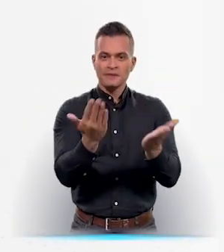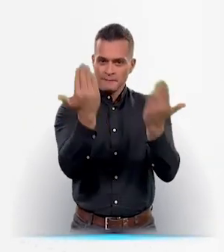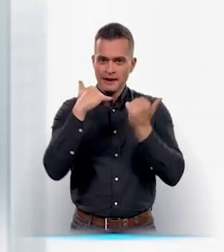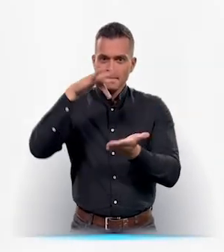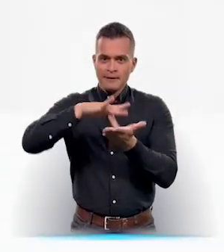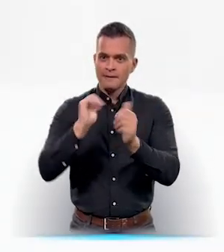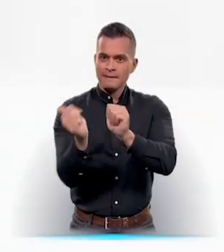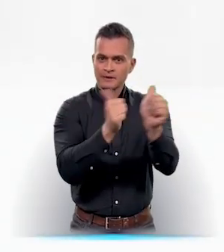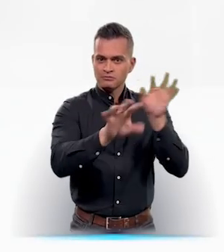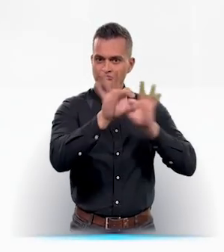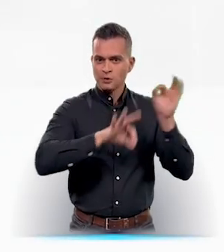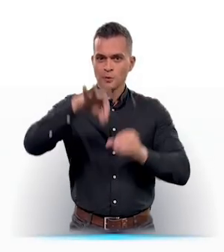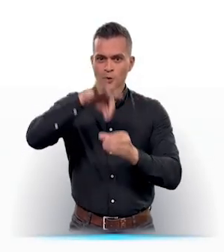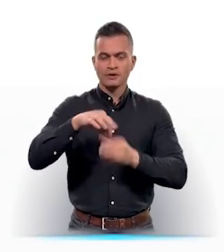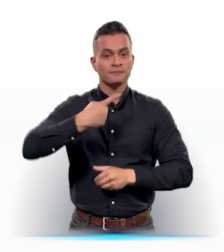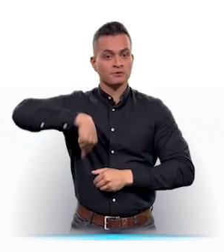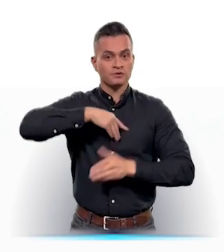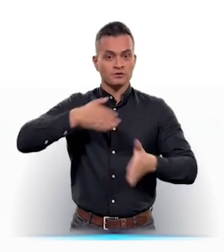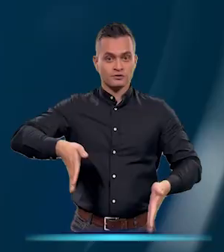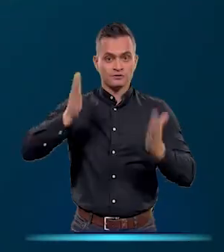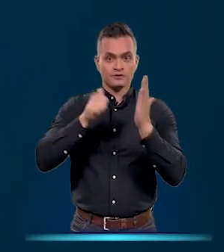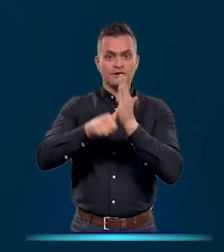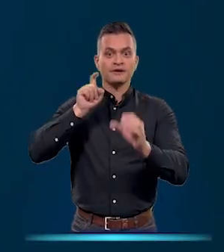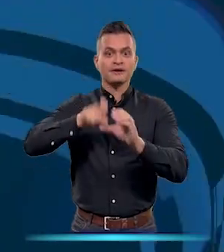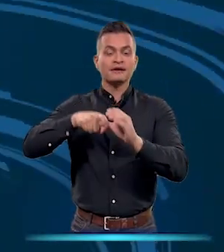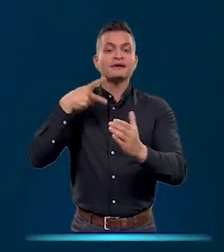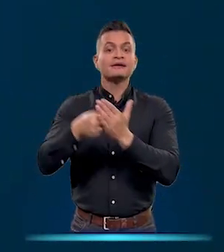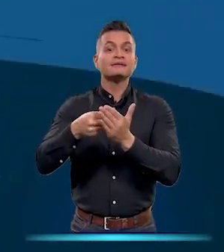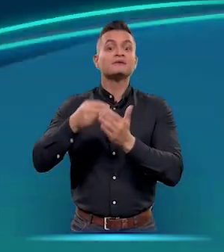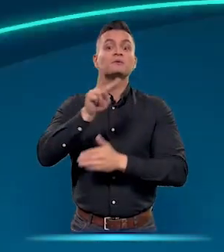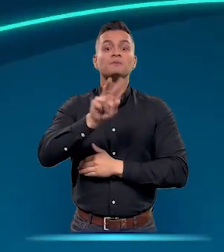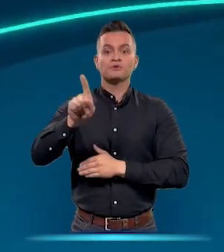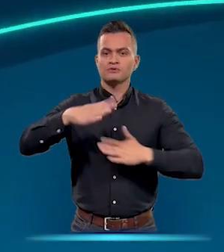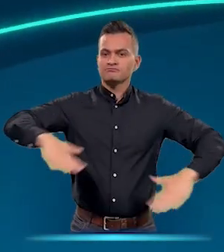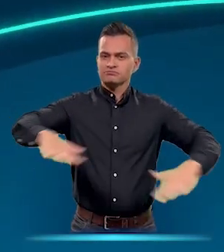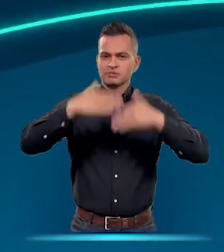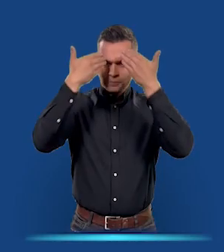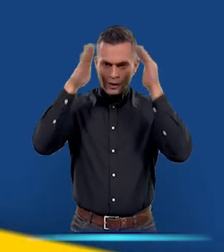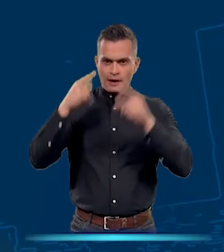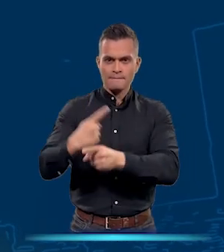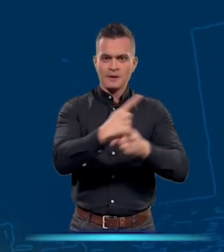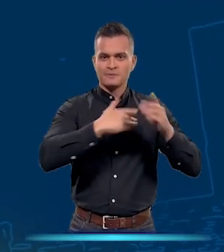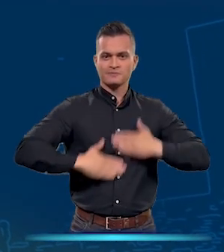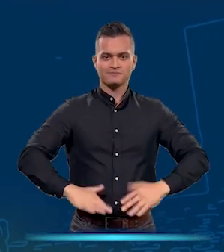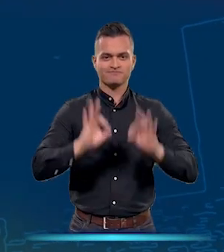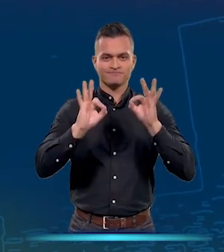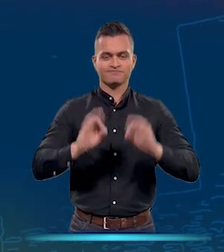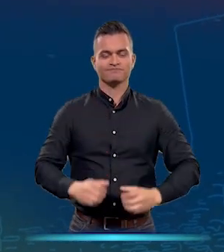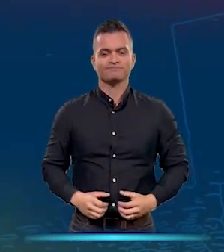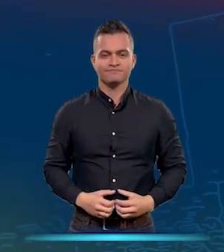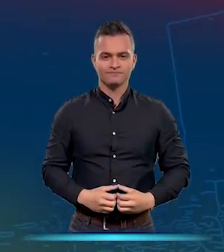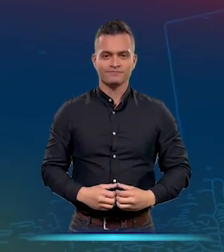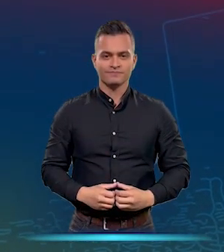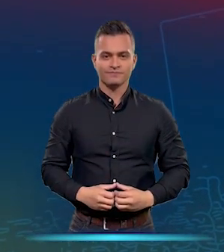conciencia. Participa, vota y elige. Somos la Registraduría del siglo XXI, garantes de la democracia.